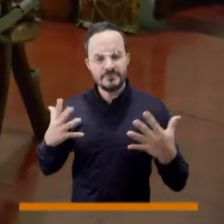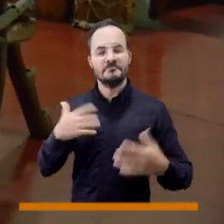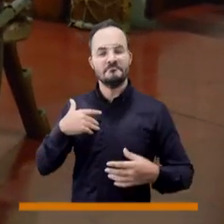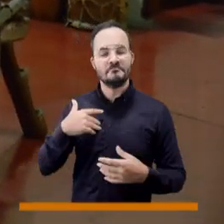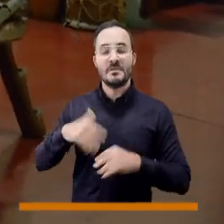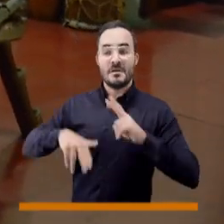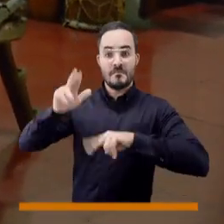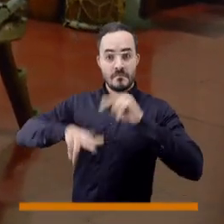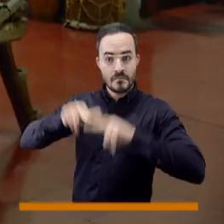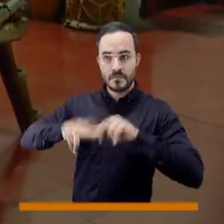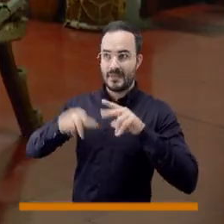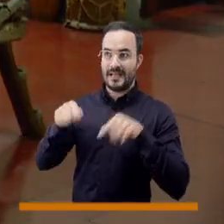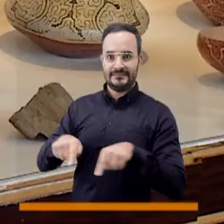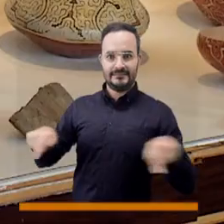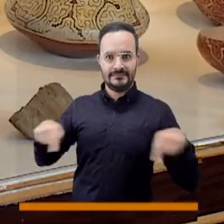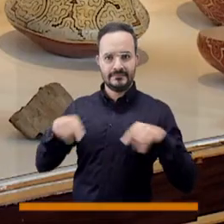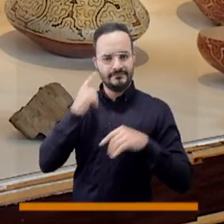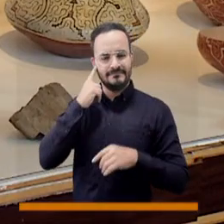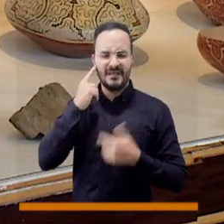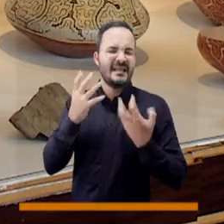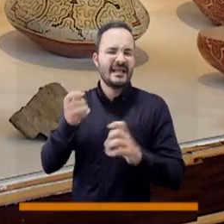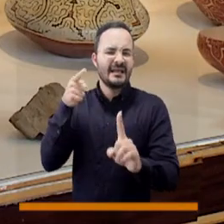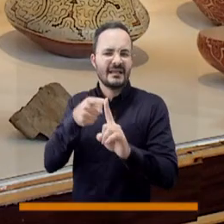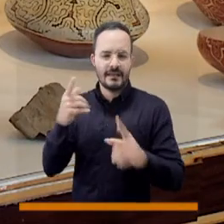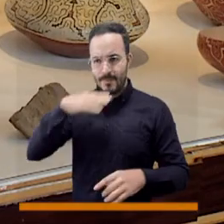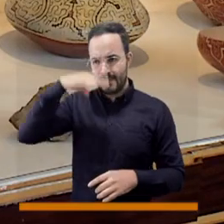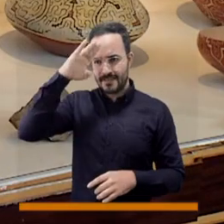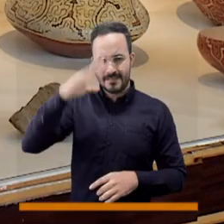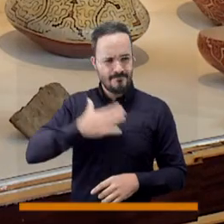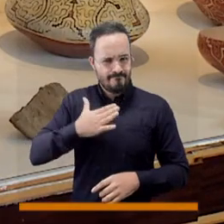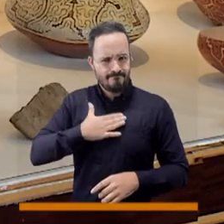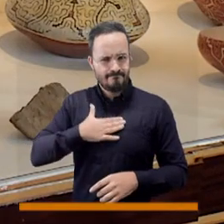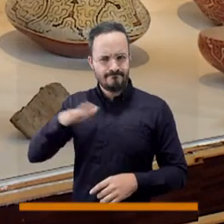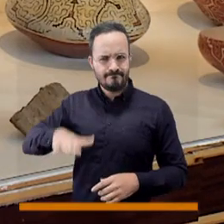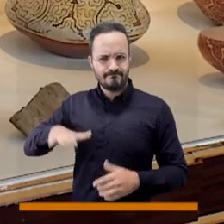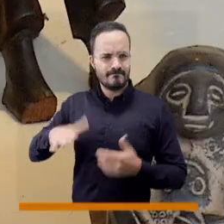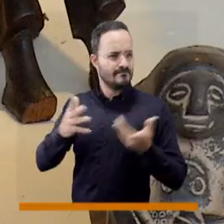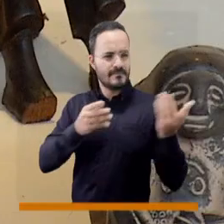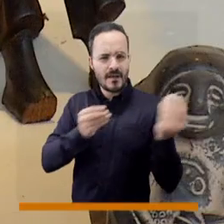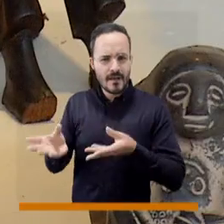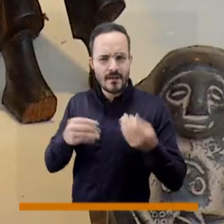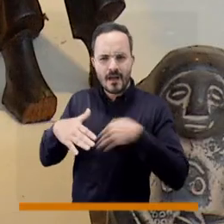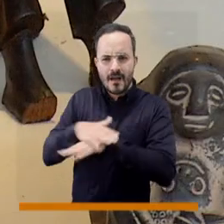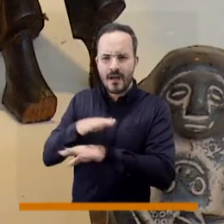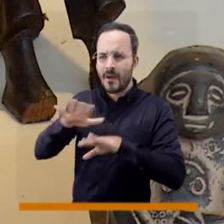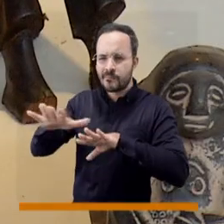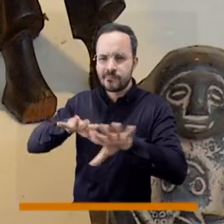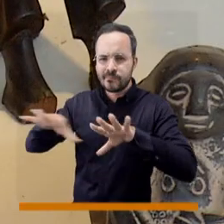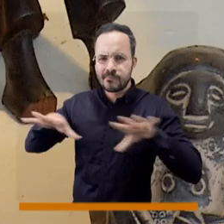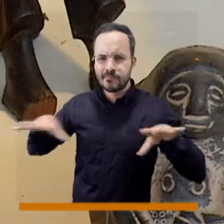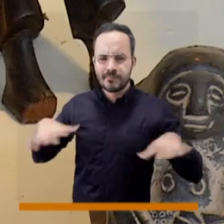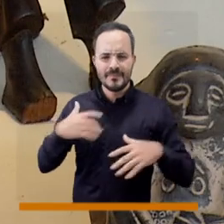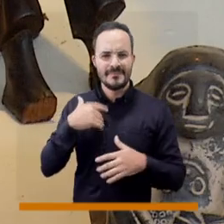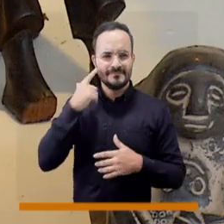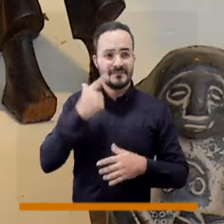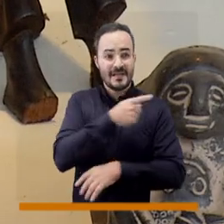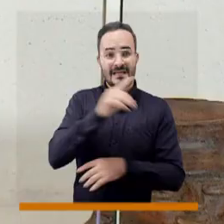medellín para mostrar algunas de los tantos elementos que se tenían en yarumal